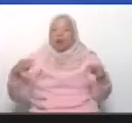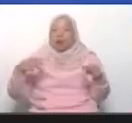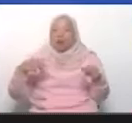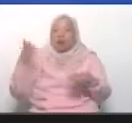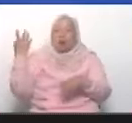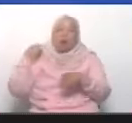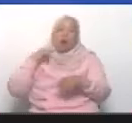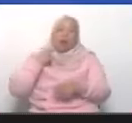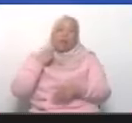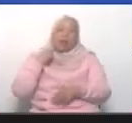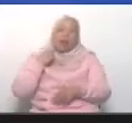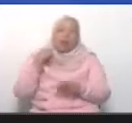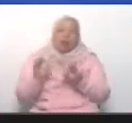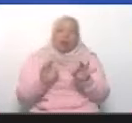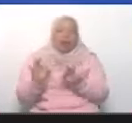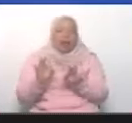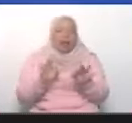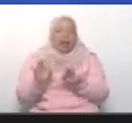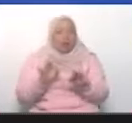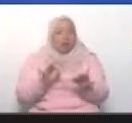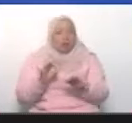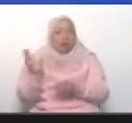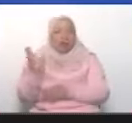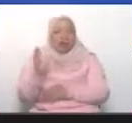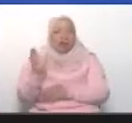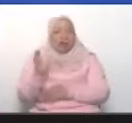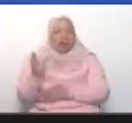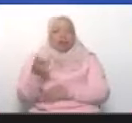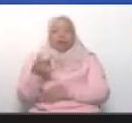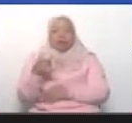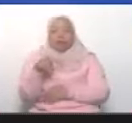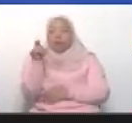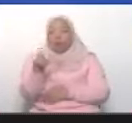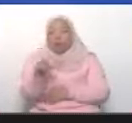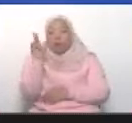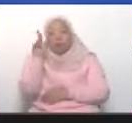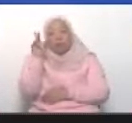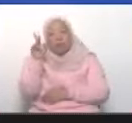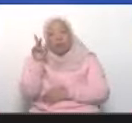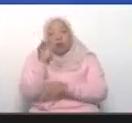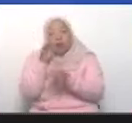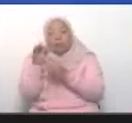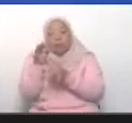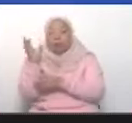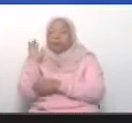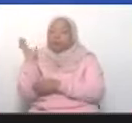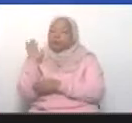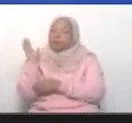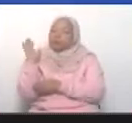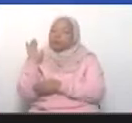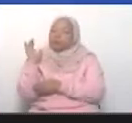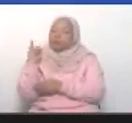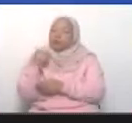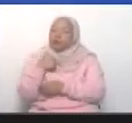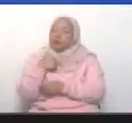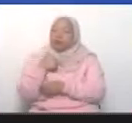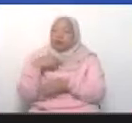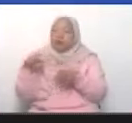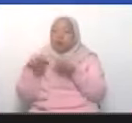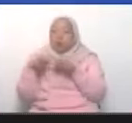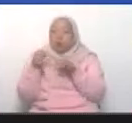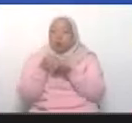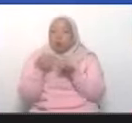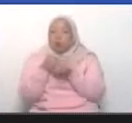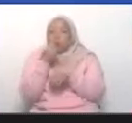Caracas, dando una conferencia sobre este tema. Y ahí descubrí el tema. Y cuando fui canciller, tuve un equipo